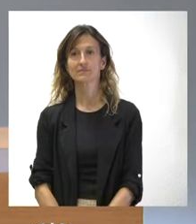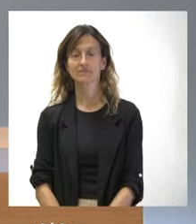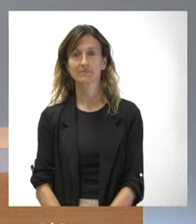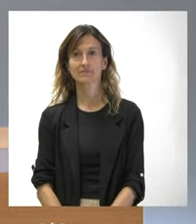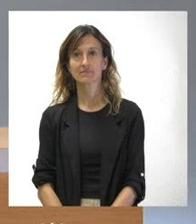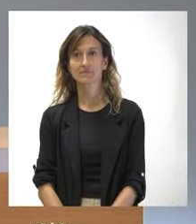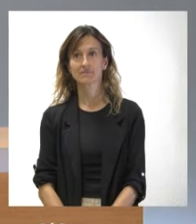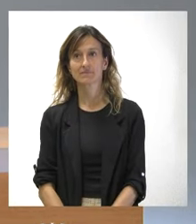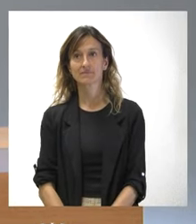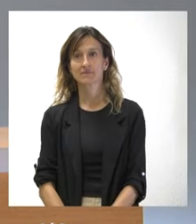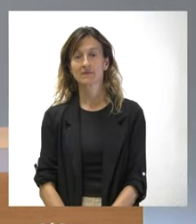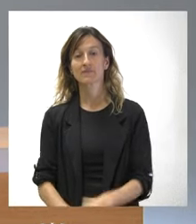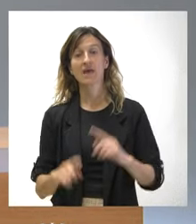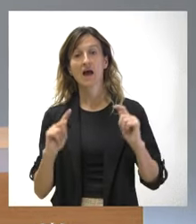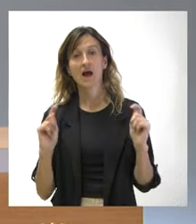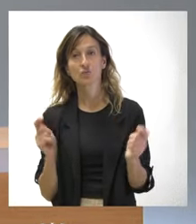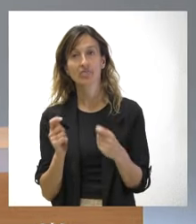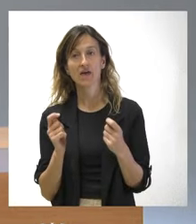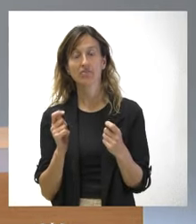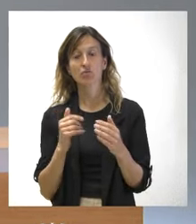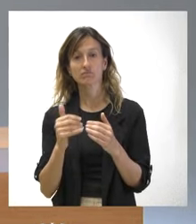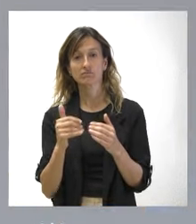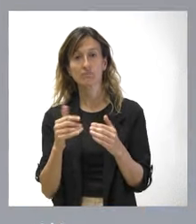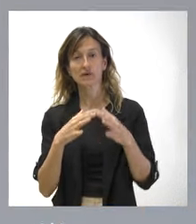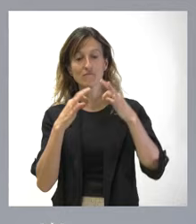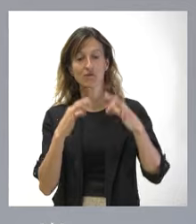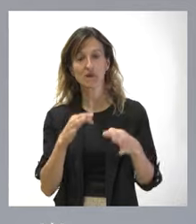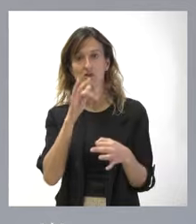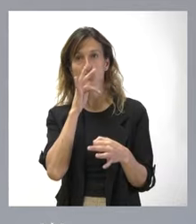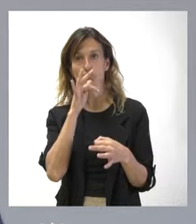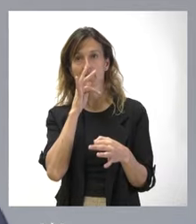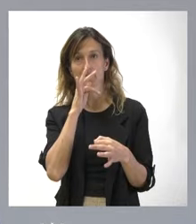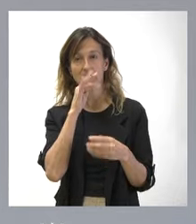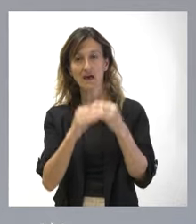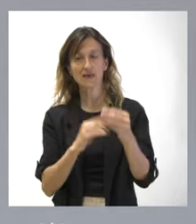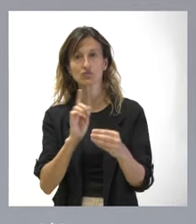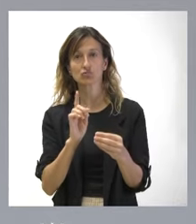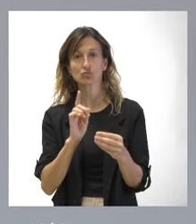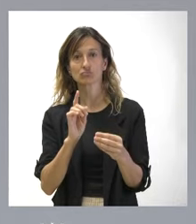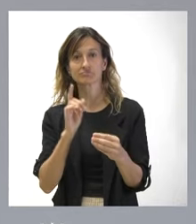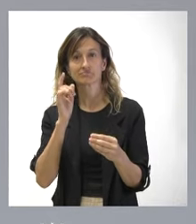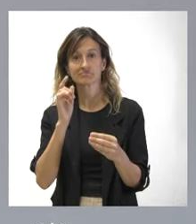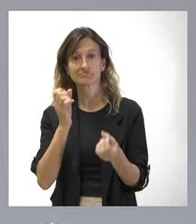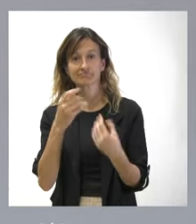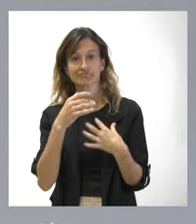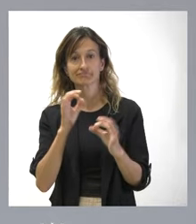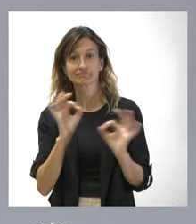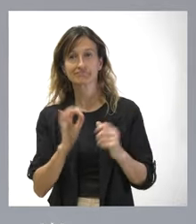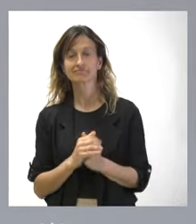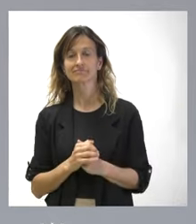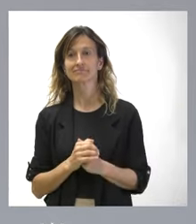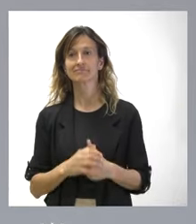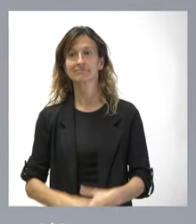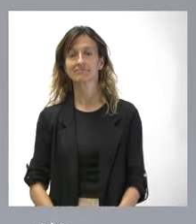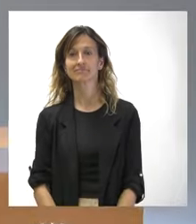Se han anunciado que se iban a interponer, pero formalmente no han llegado todavía a materializar en lo que conocemos un acuerdo de este